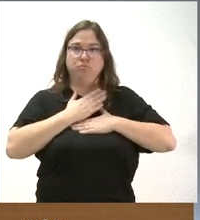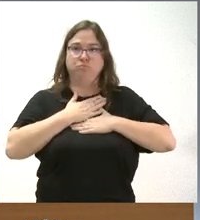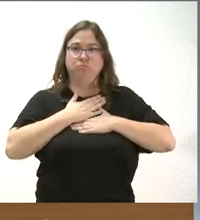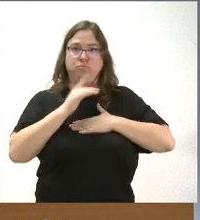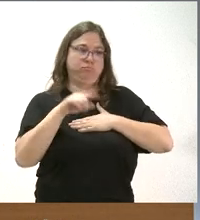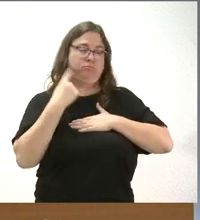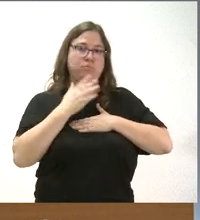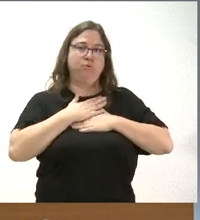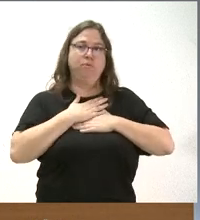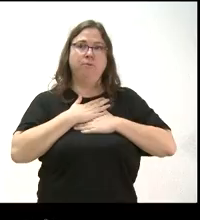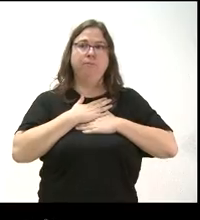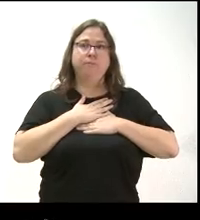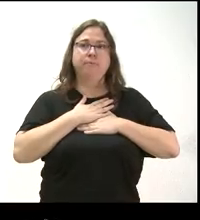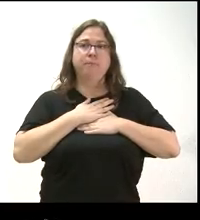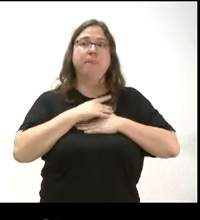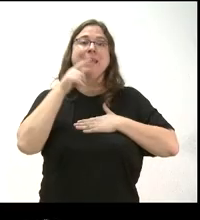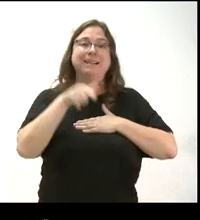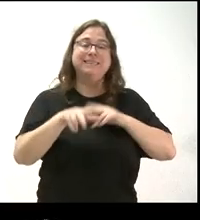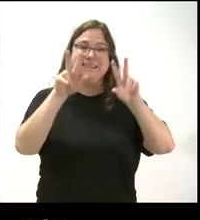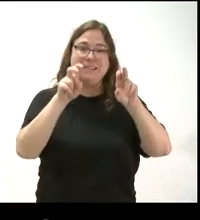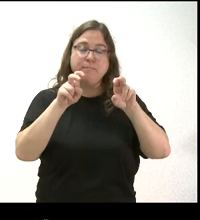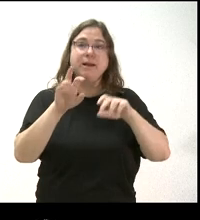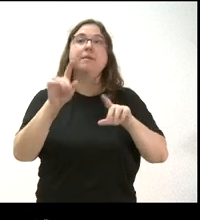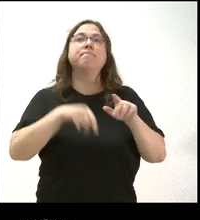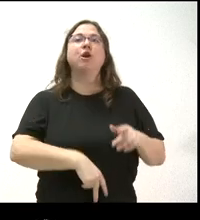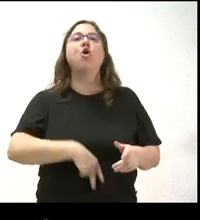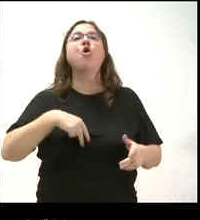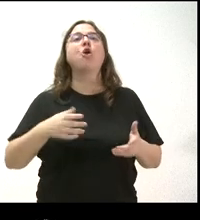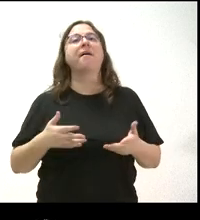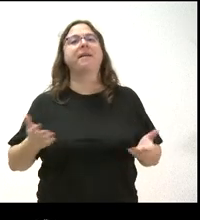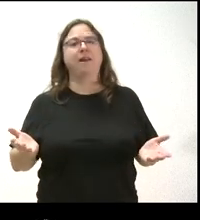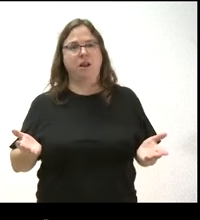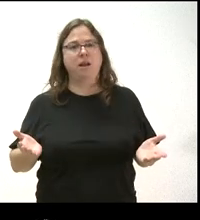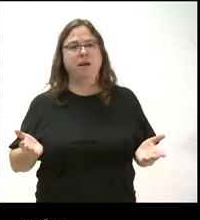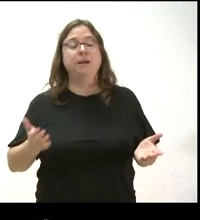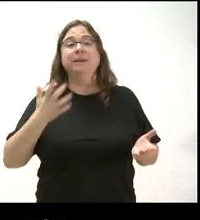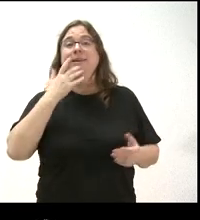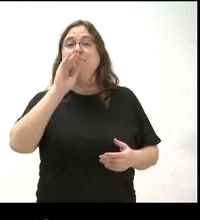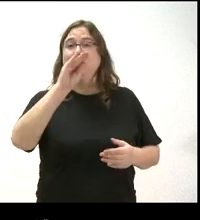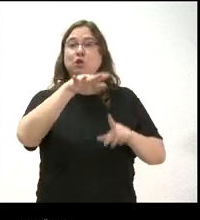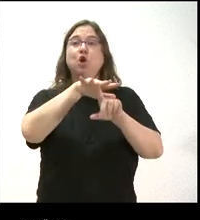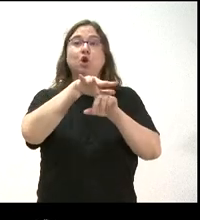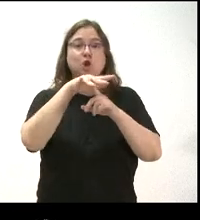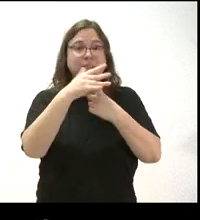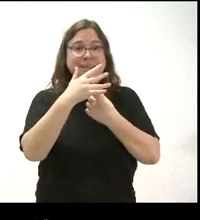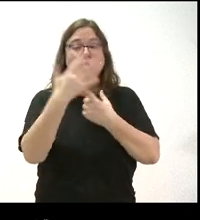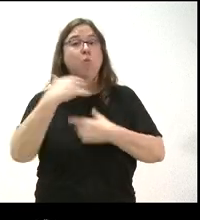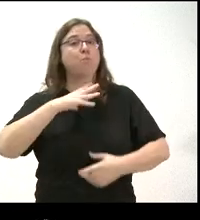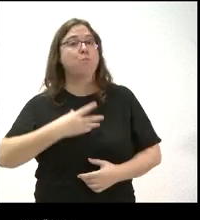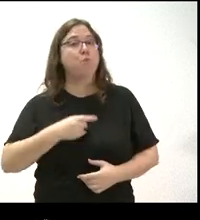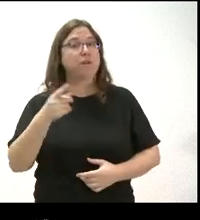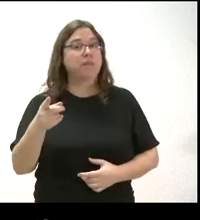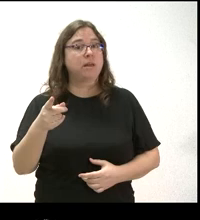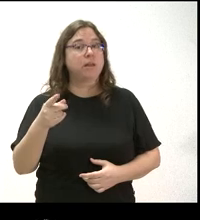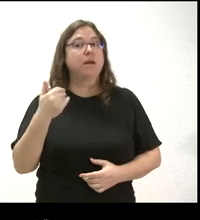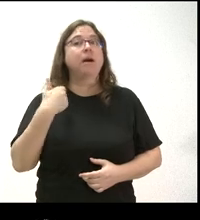consecuencia en esta materia en concreto, pero en general. Se lo pregunto en el contexto de Murcia, que ha